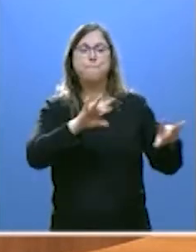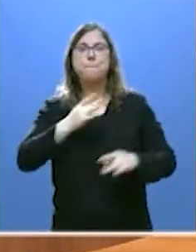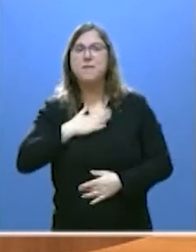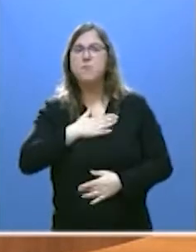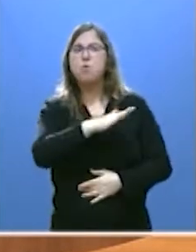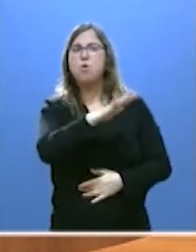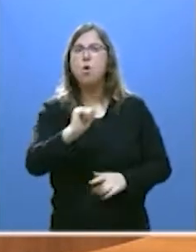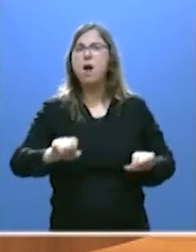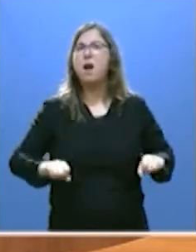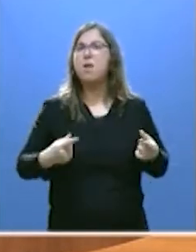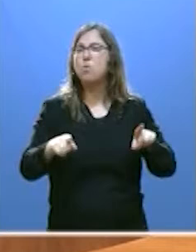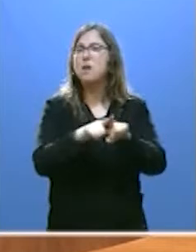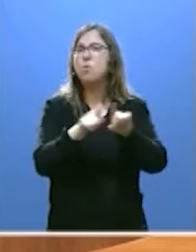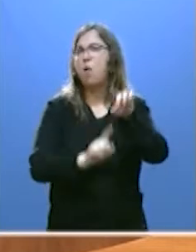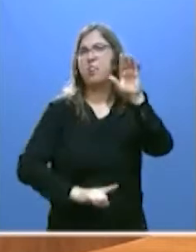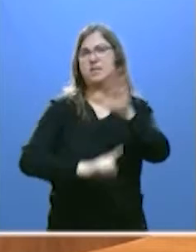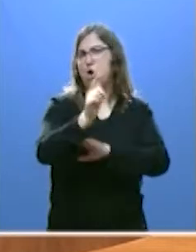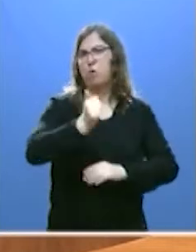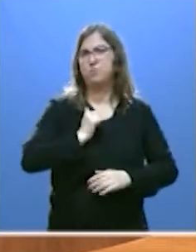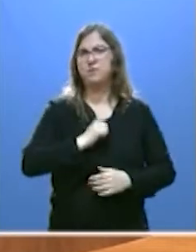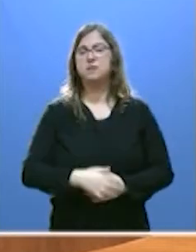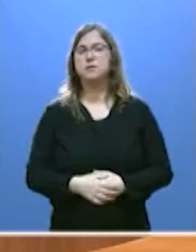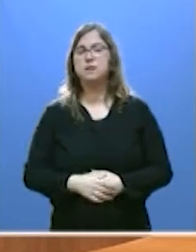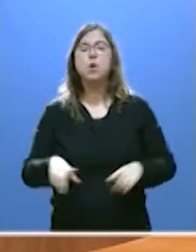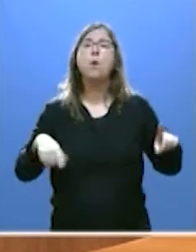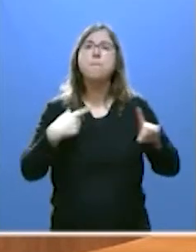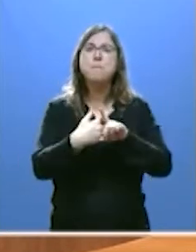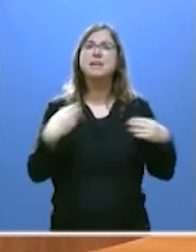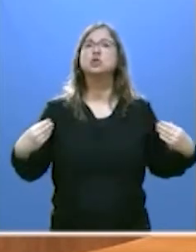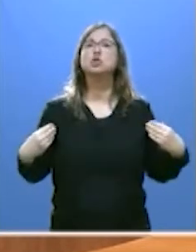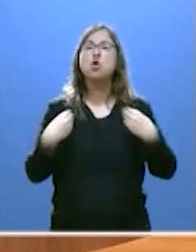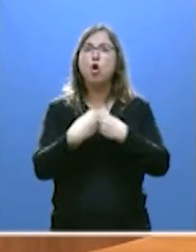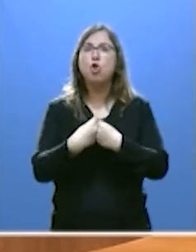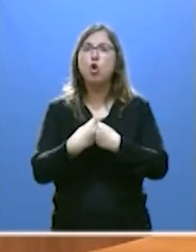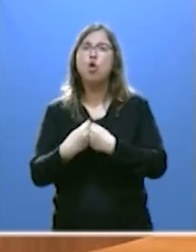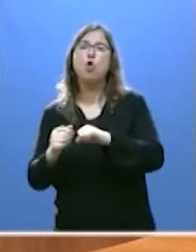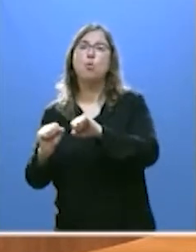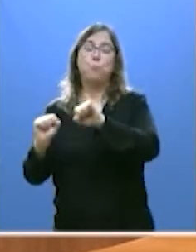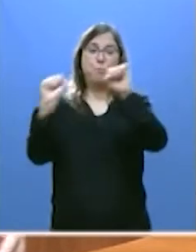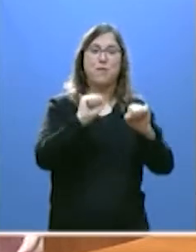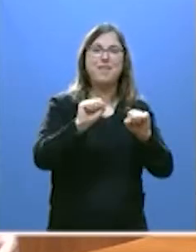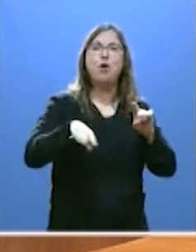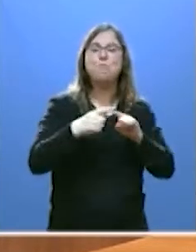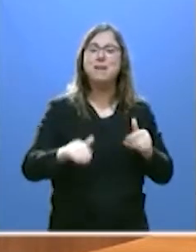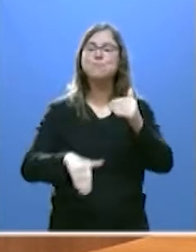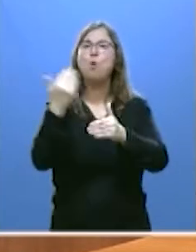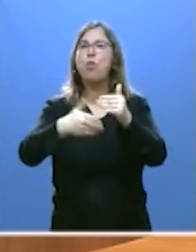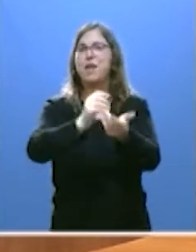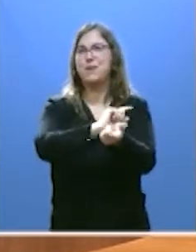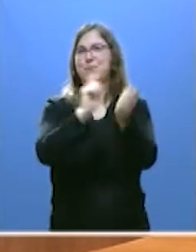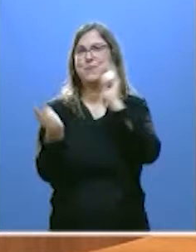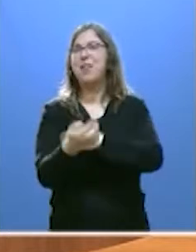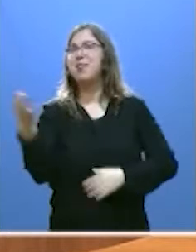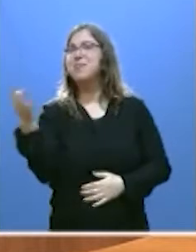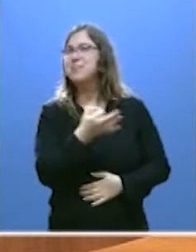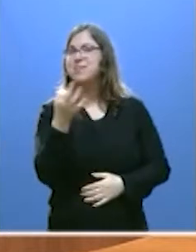y naturales como factores de desarrollo. Y junto a la protección está la modernización. Tenemos que estar a la altura